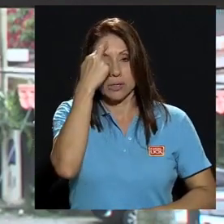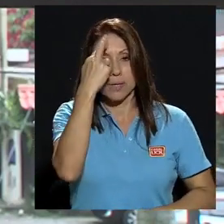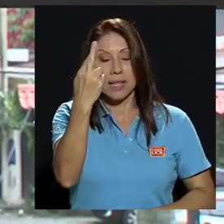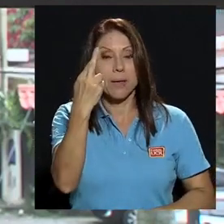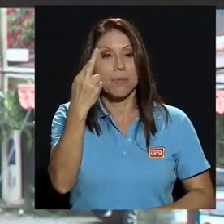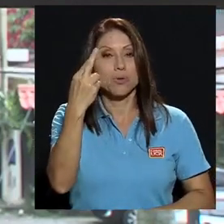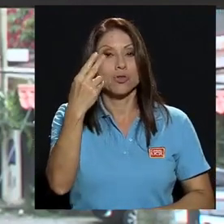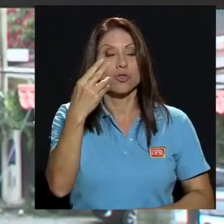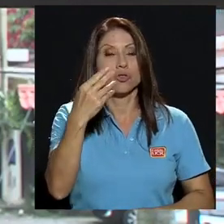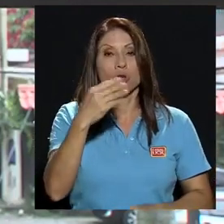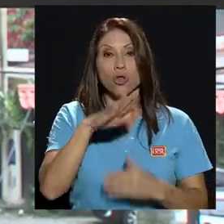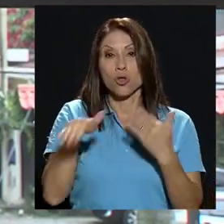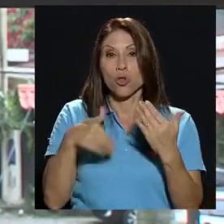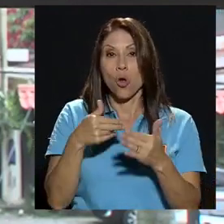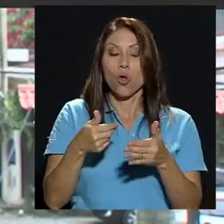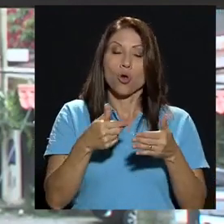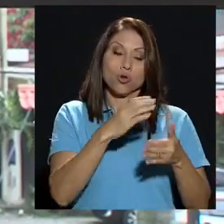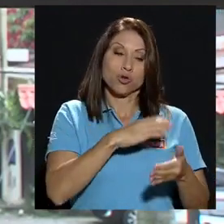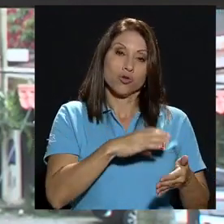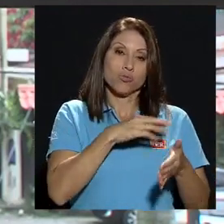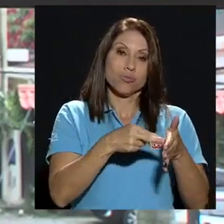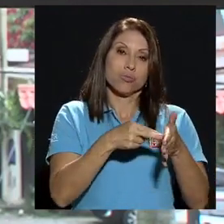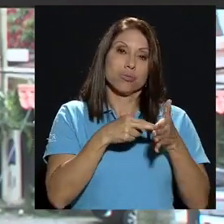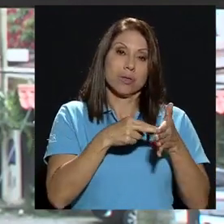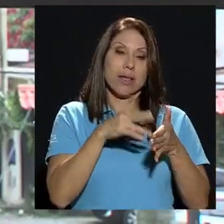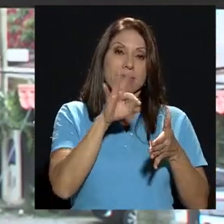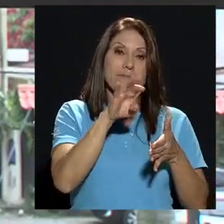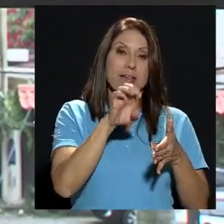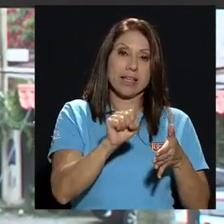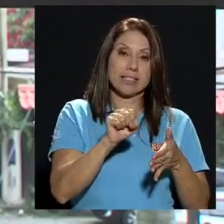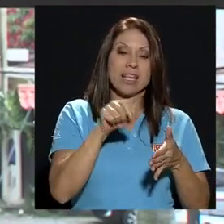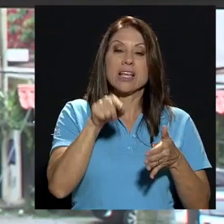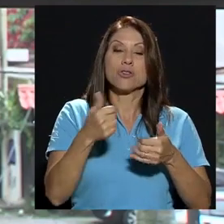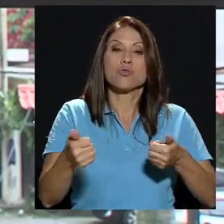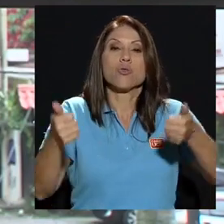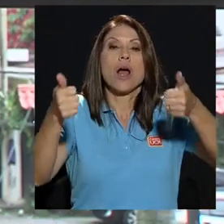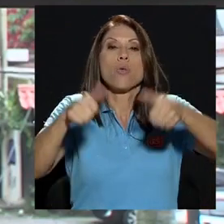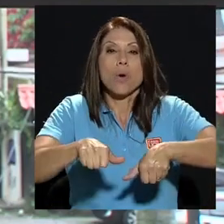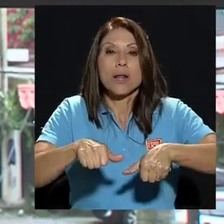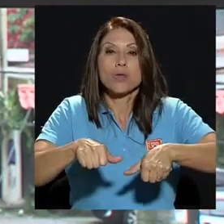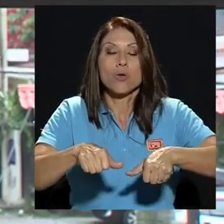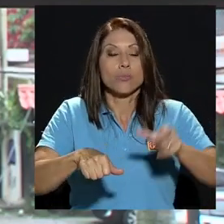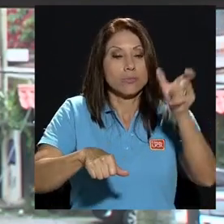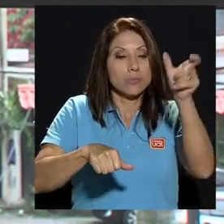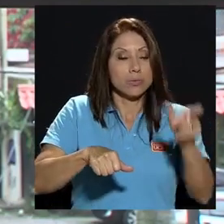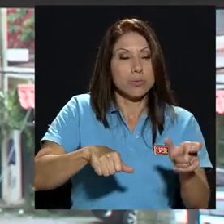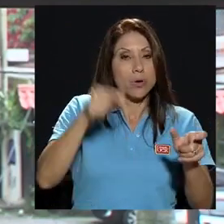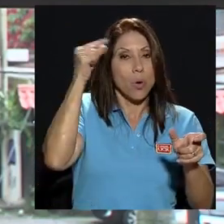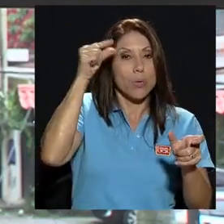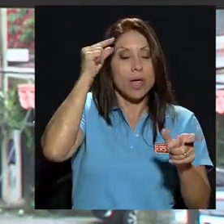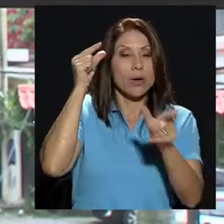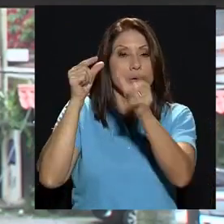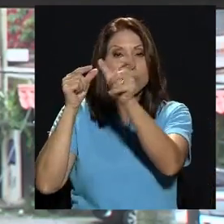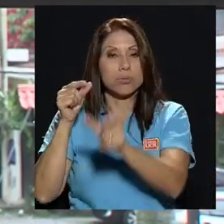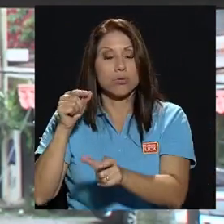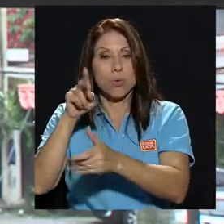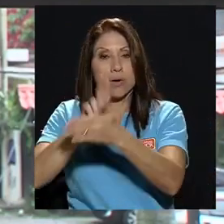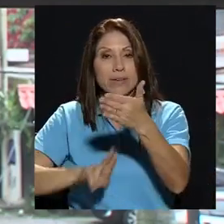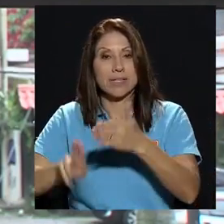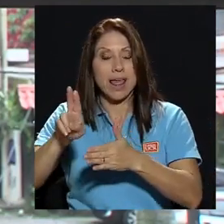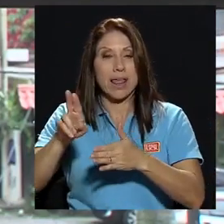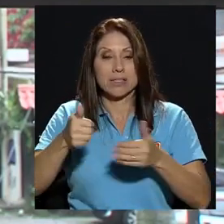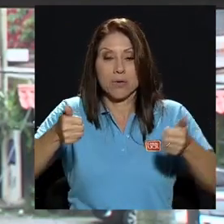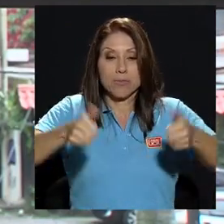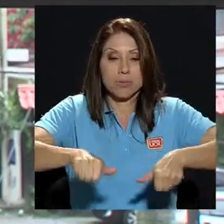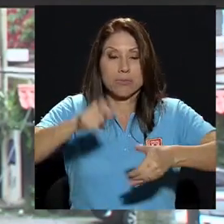los criterios del FES es un acuerdo de partes consensuado entre el gobierno y las universidades para beneficio del estado